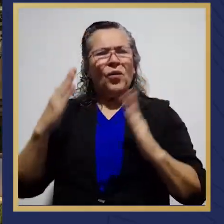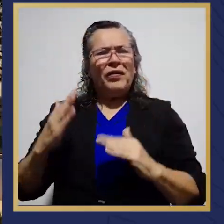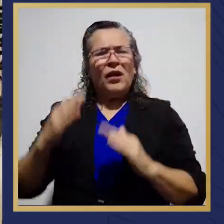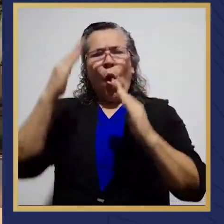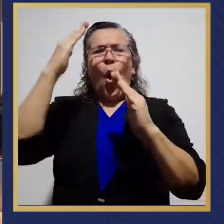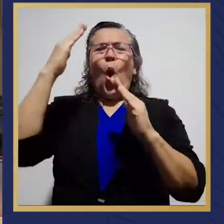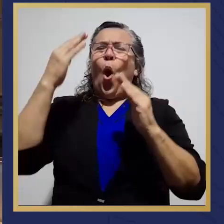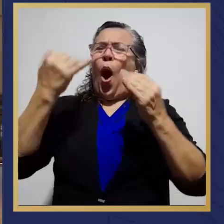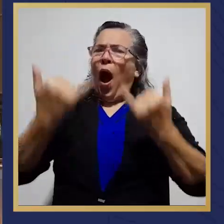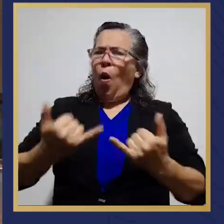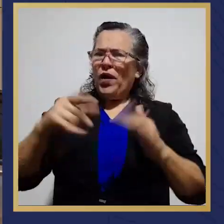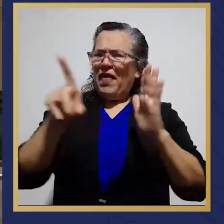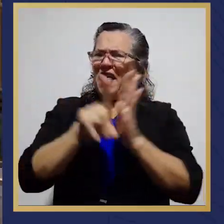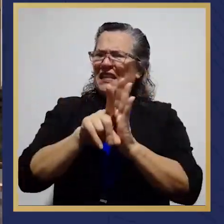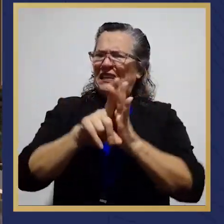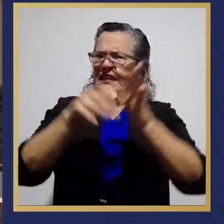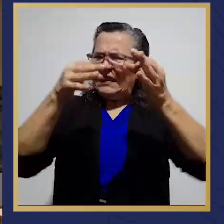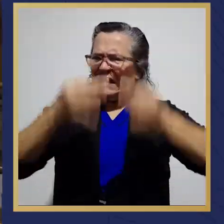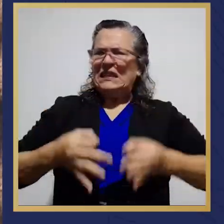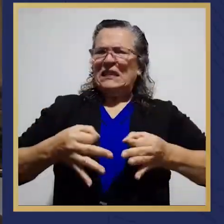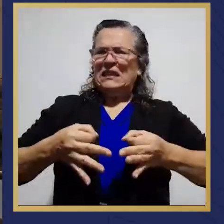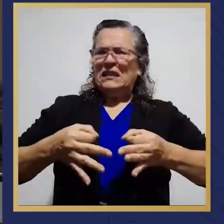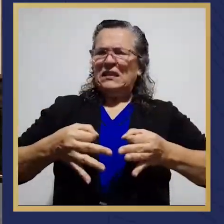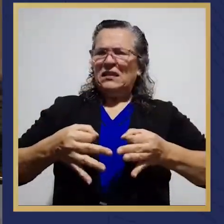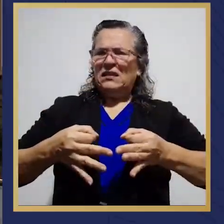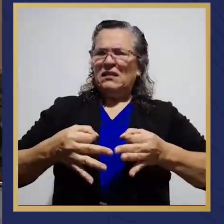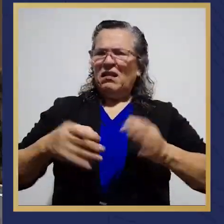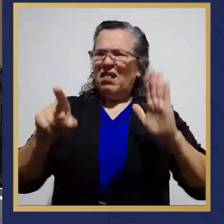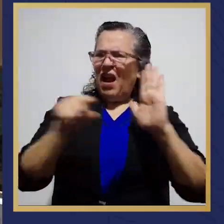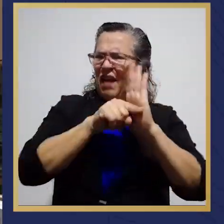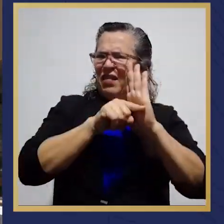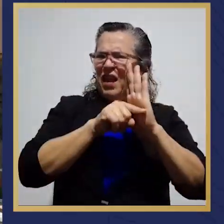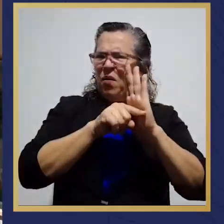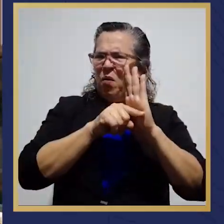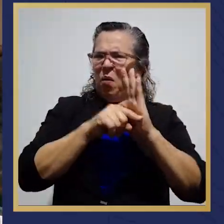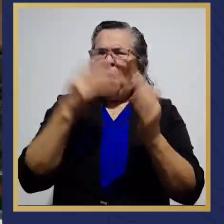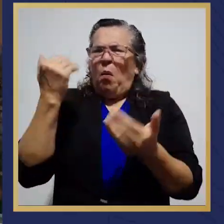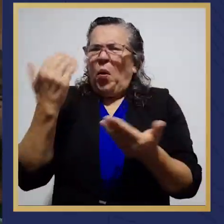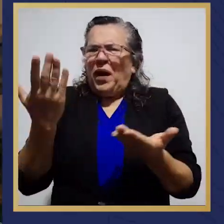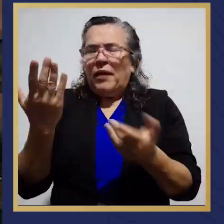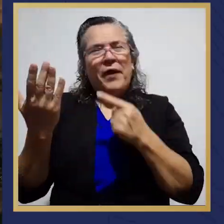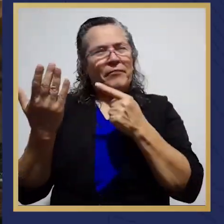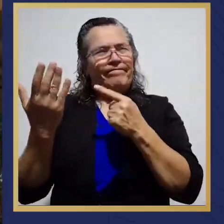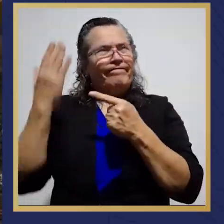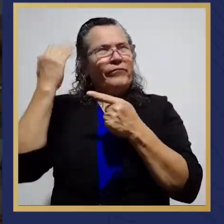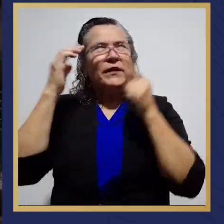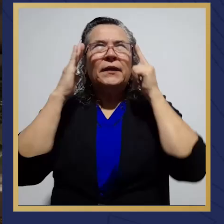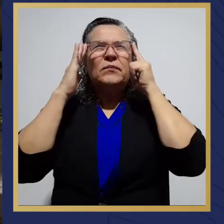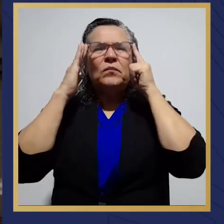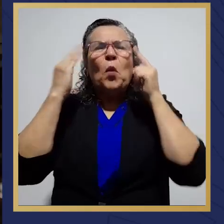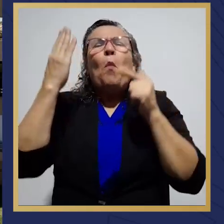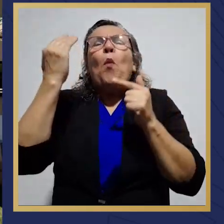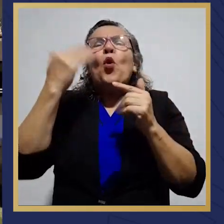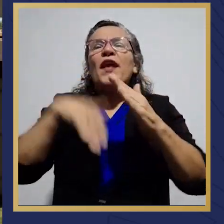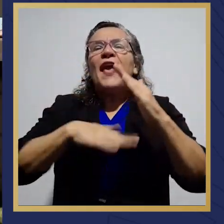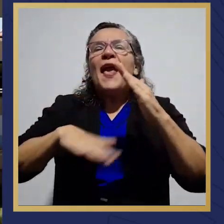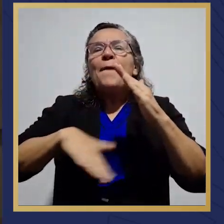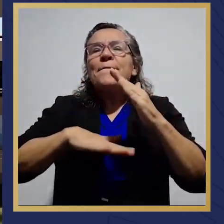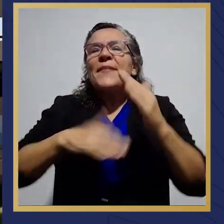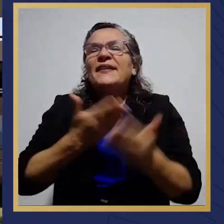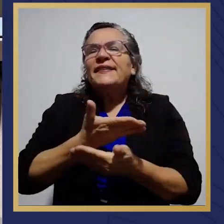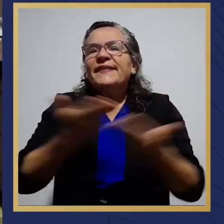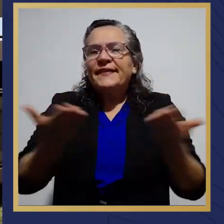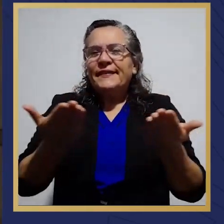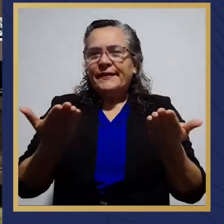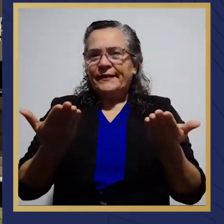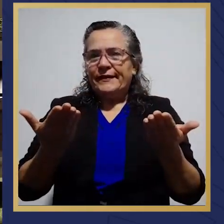decisión tan negativa para el país? Y no al por qué, yo creo, con qué fundamento lo hizo. Pero